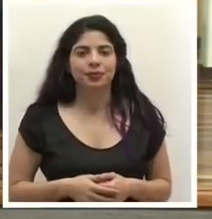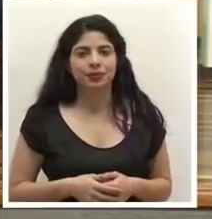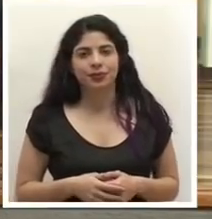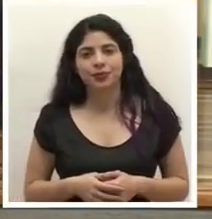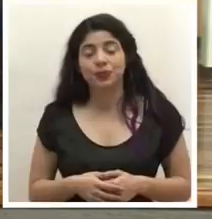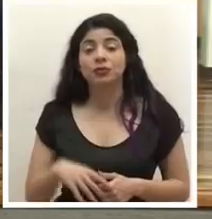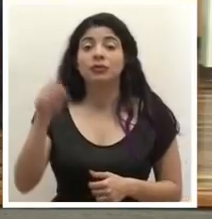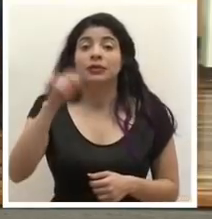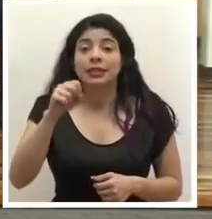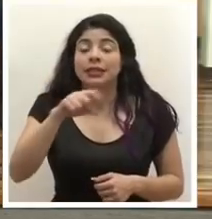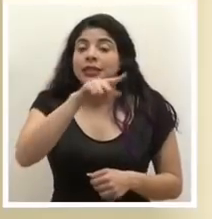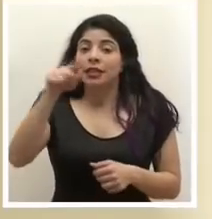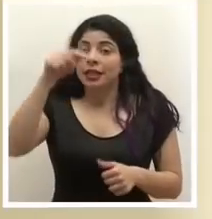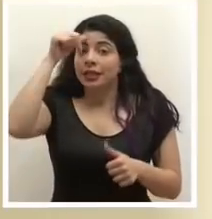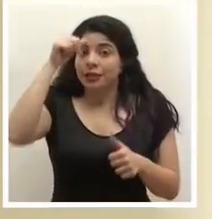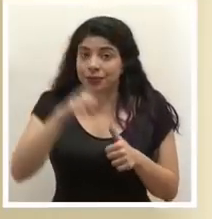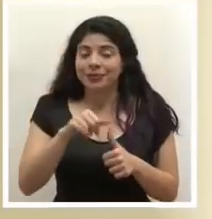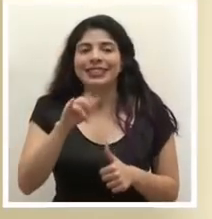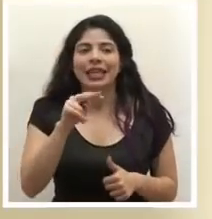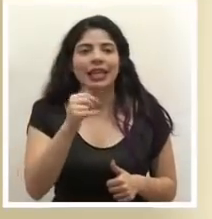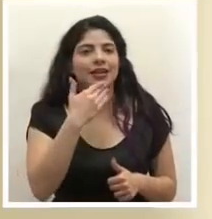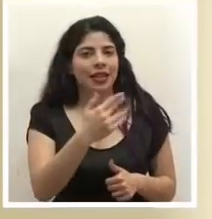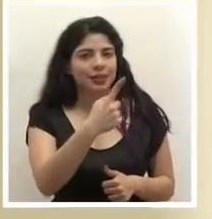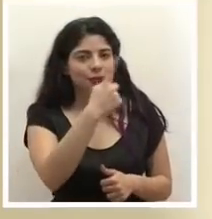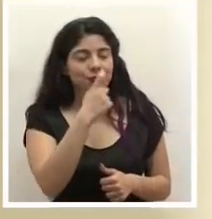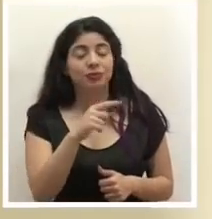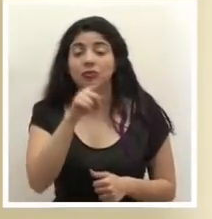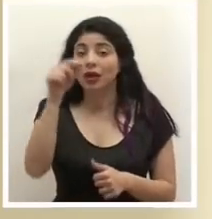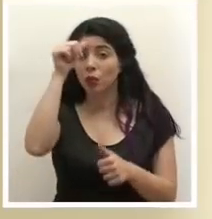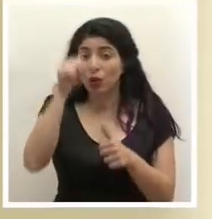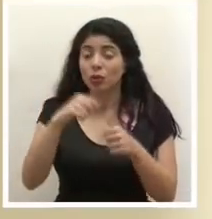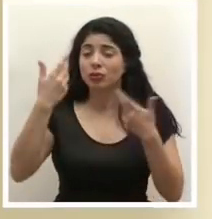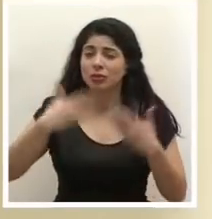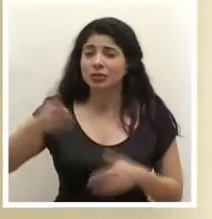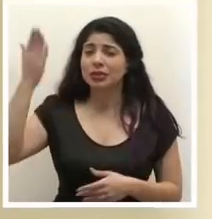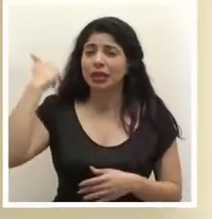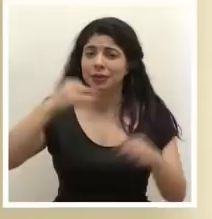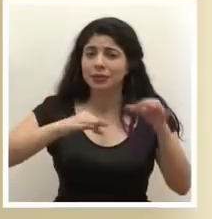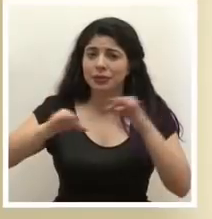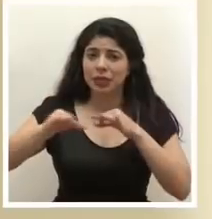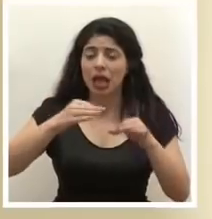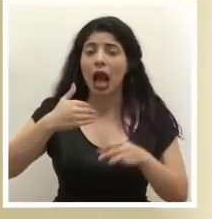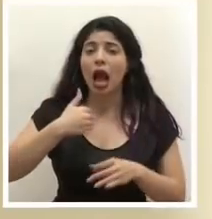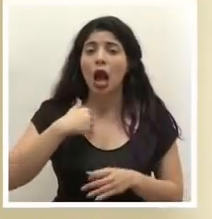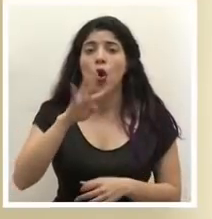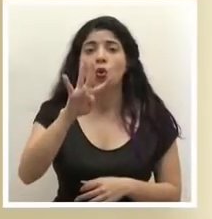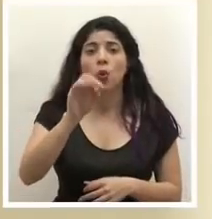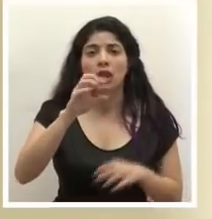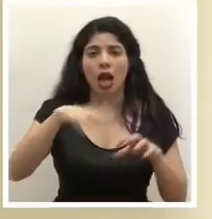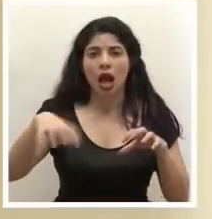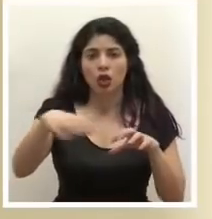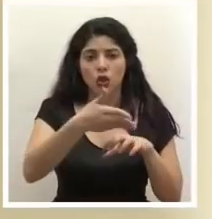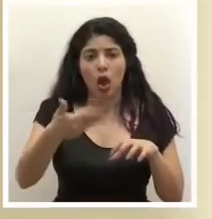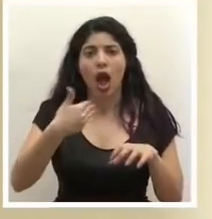Sí, recordemos Yesenia gracias por la pregunta como lo había indicado tenemos alrededor de 40 cantones con casos